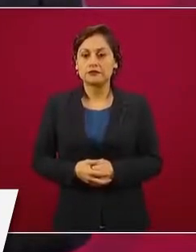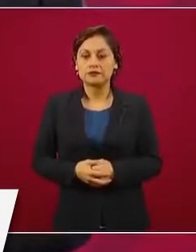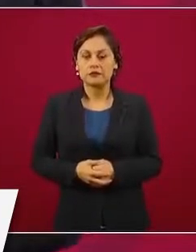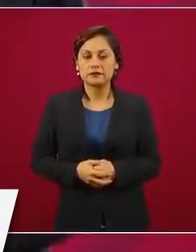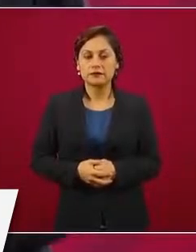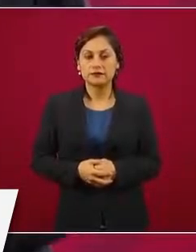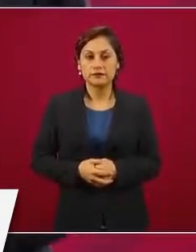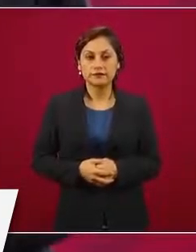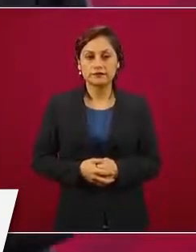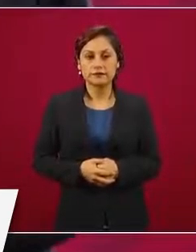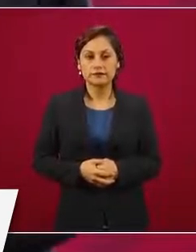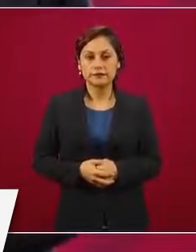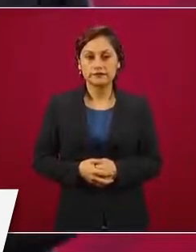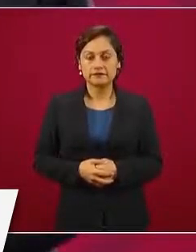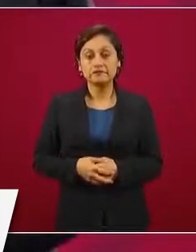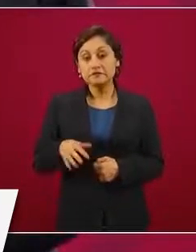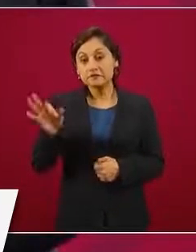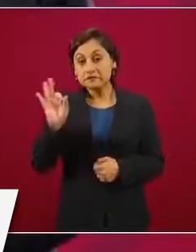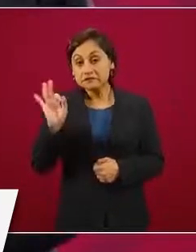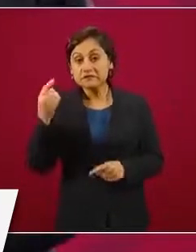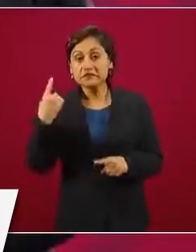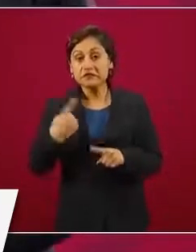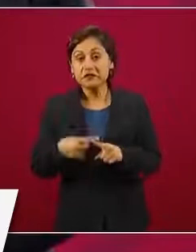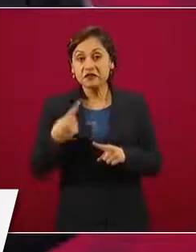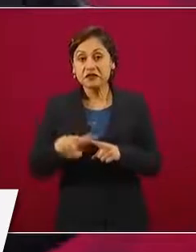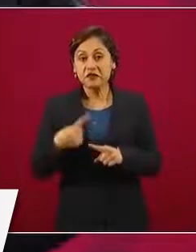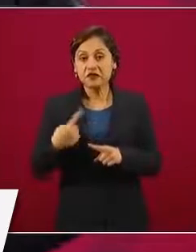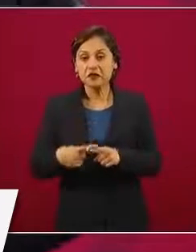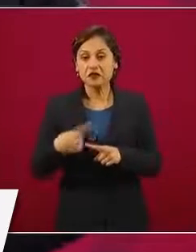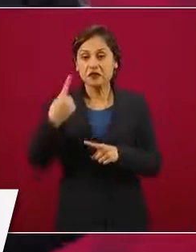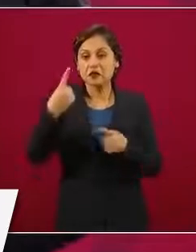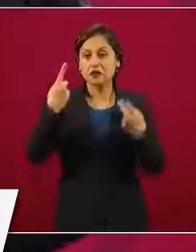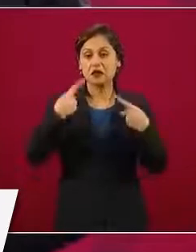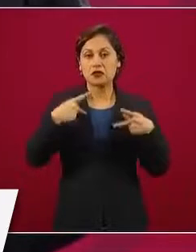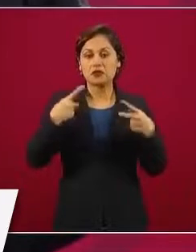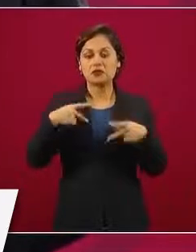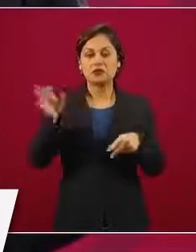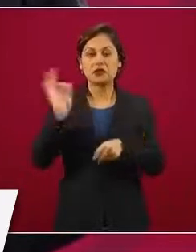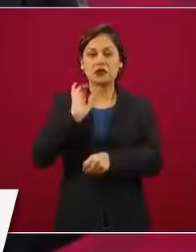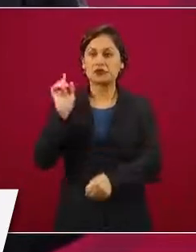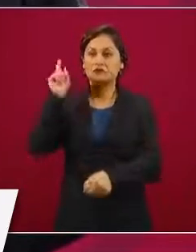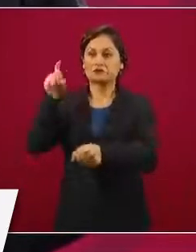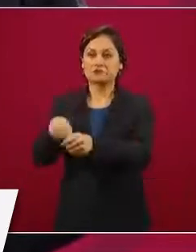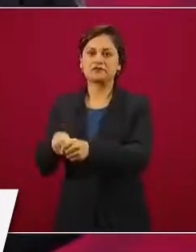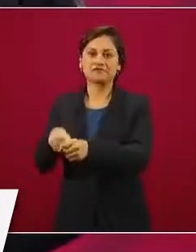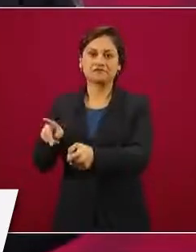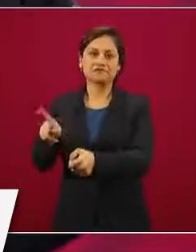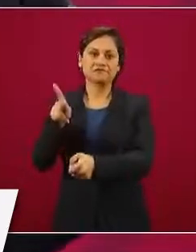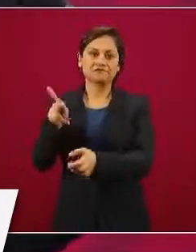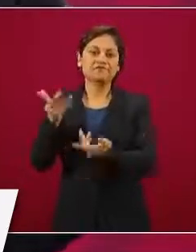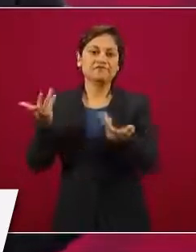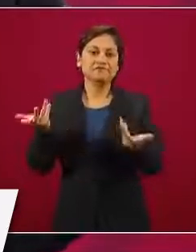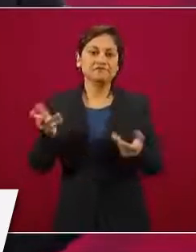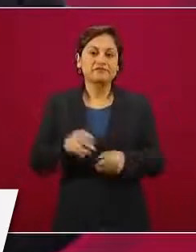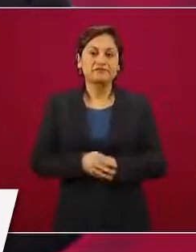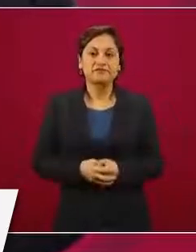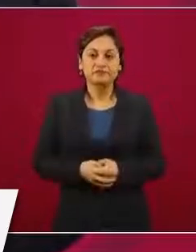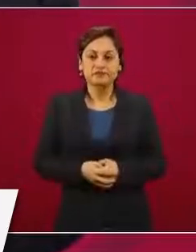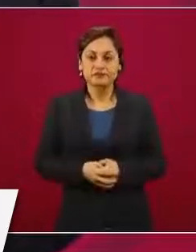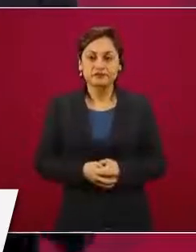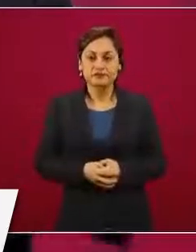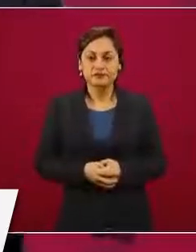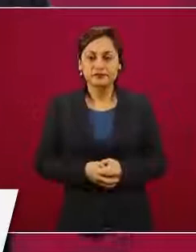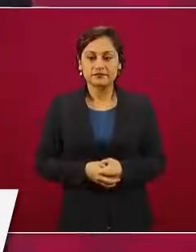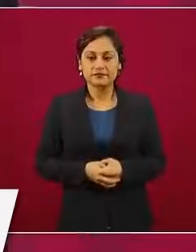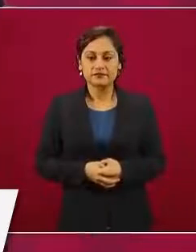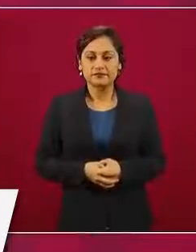seguramente un simpatizante que debe de estar hasta trabajando con… No, es